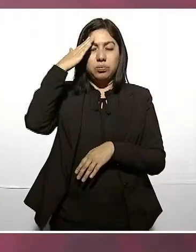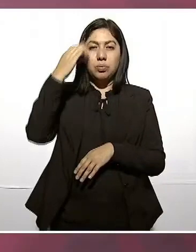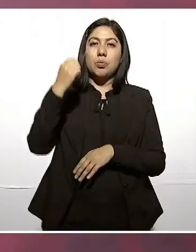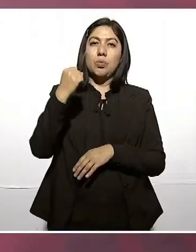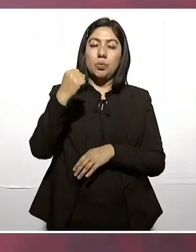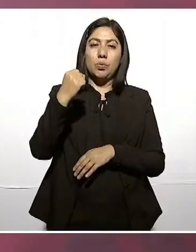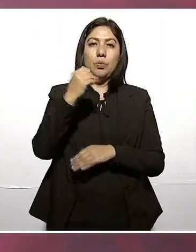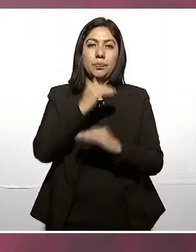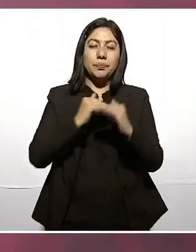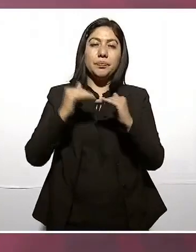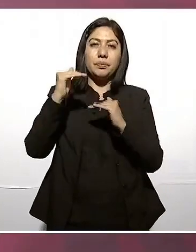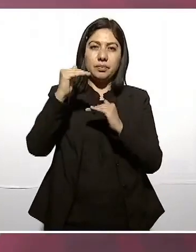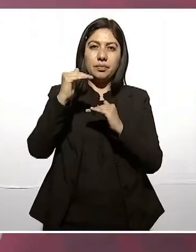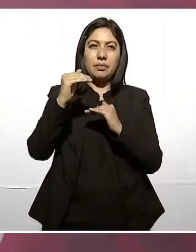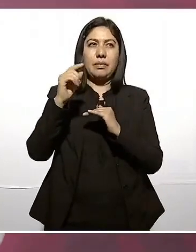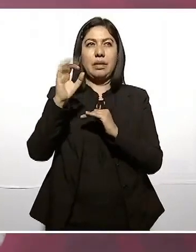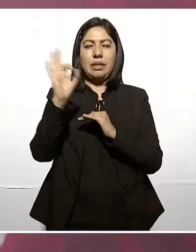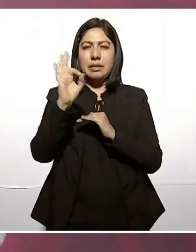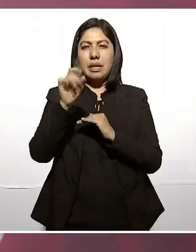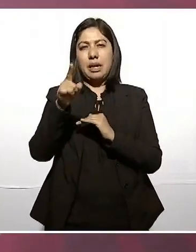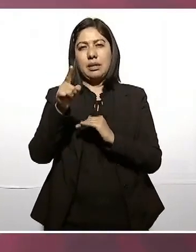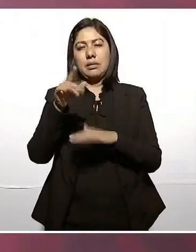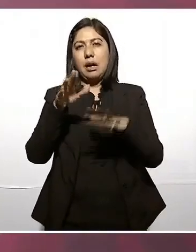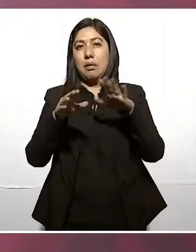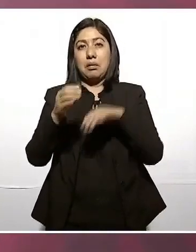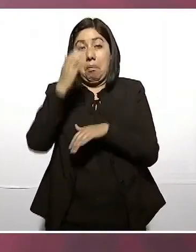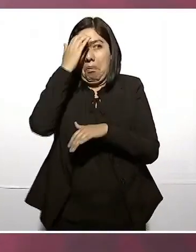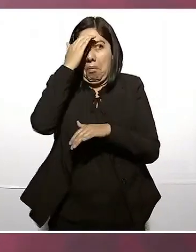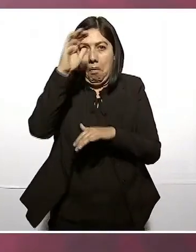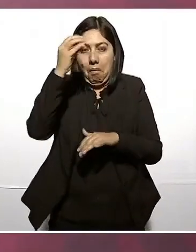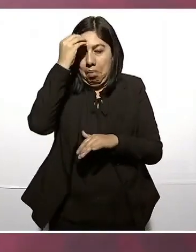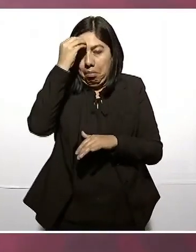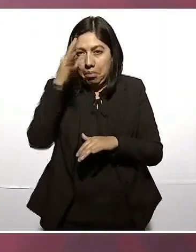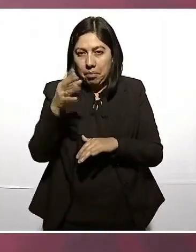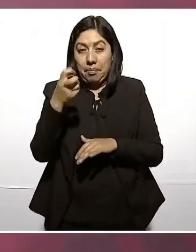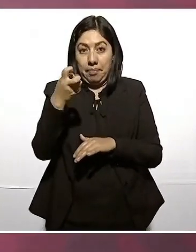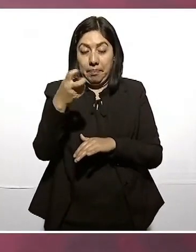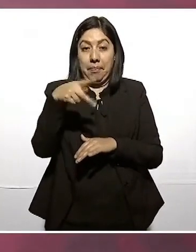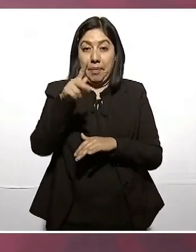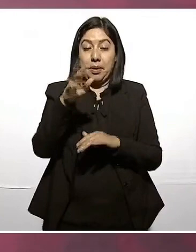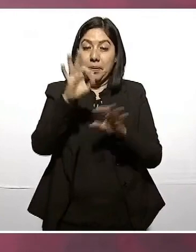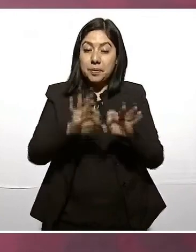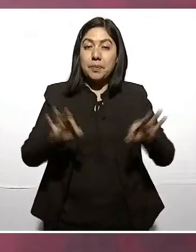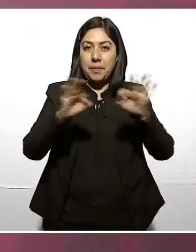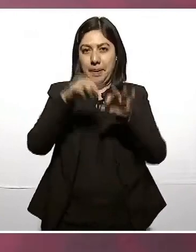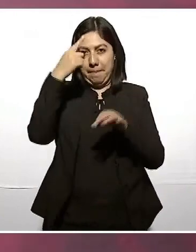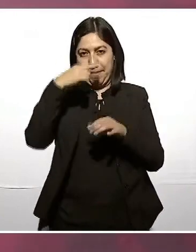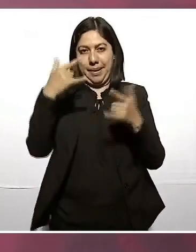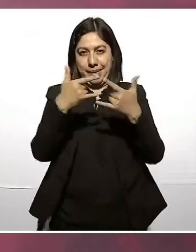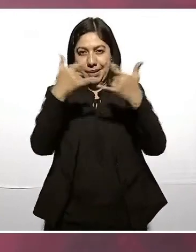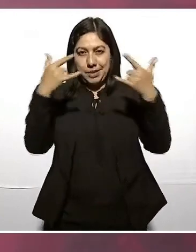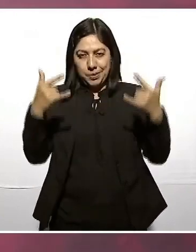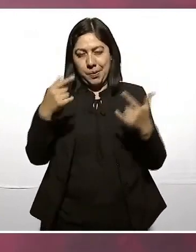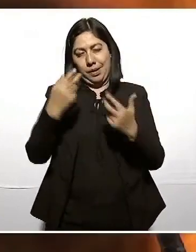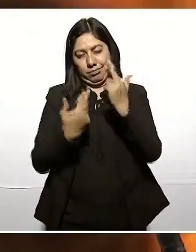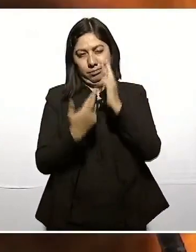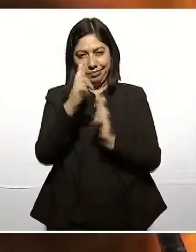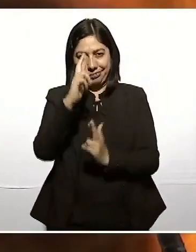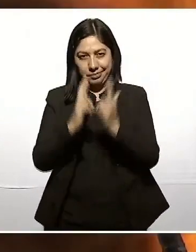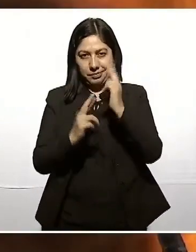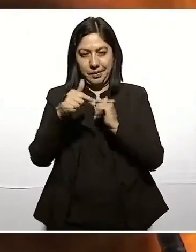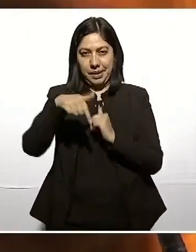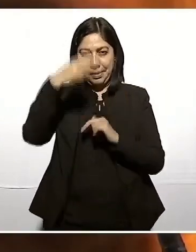olvidados, no conocidos, pero fundamentales en nuestra historia revolucionaria,